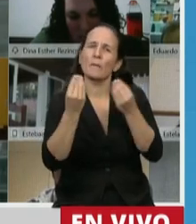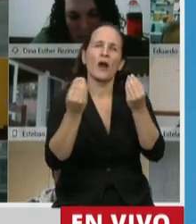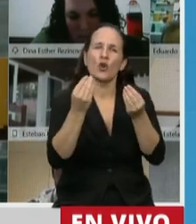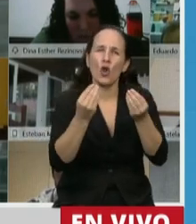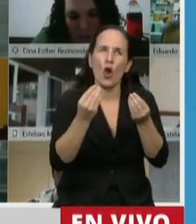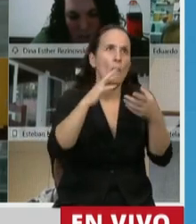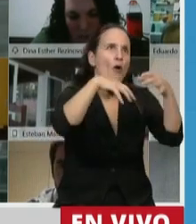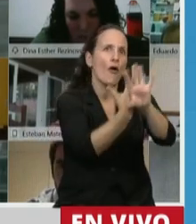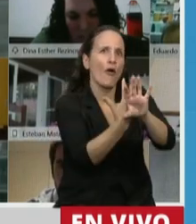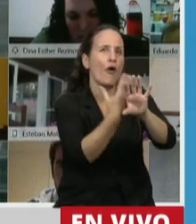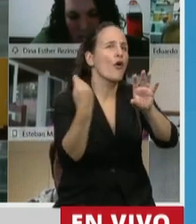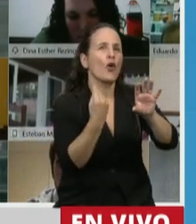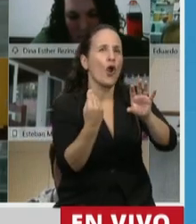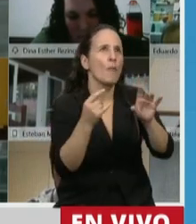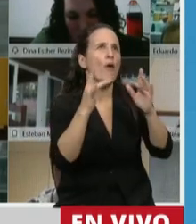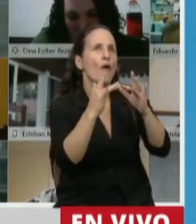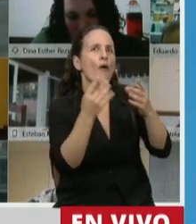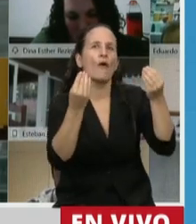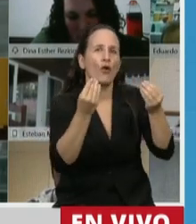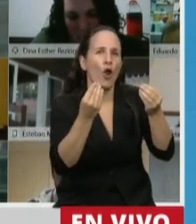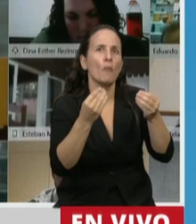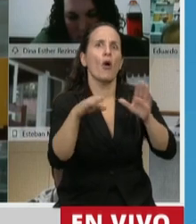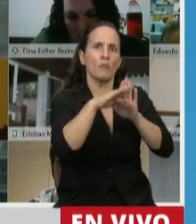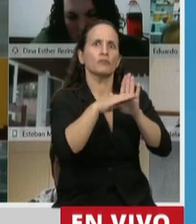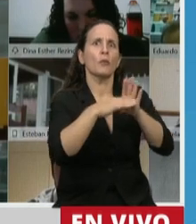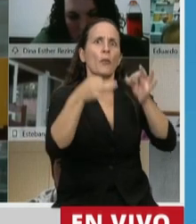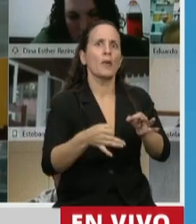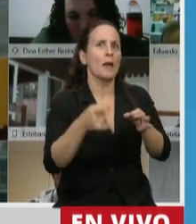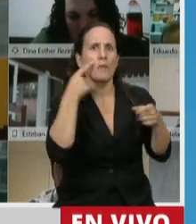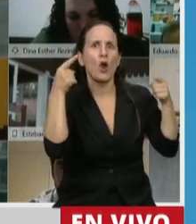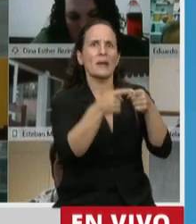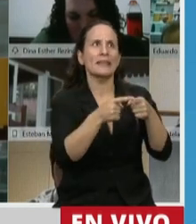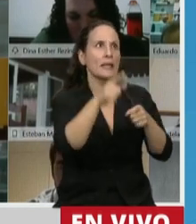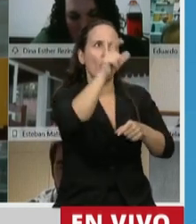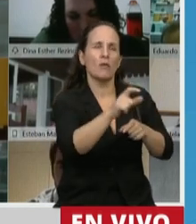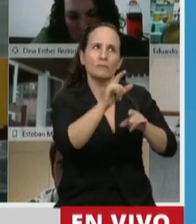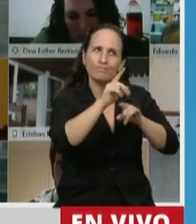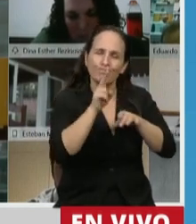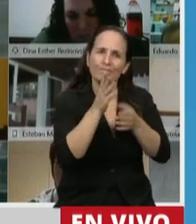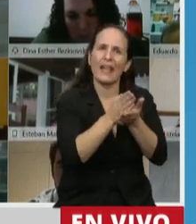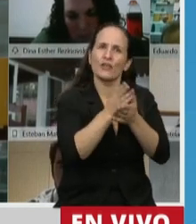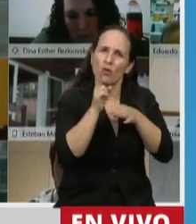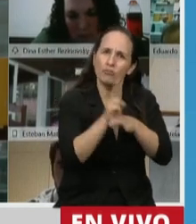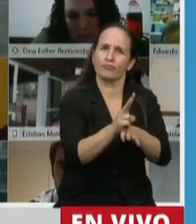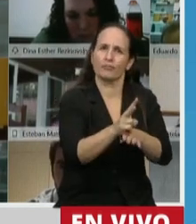prácticas de teleasistencia para que garanticen la protección de los datos y los derechos de los pacientes.